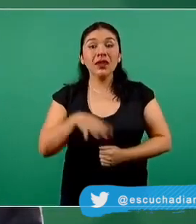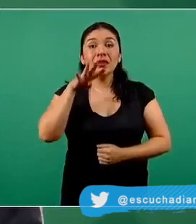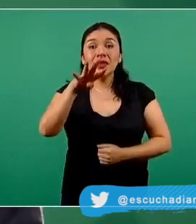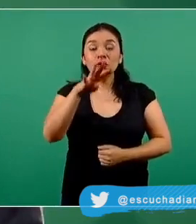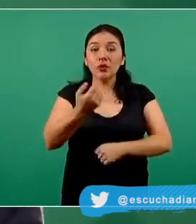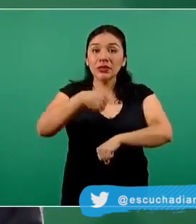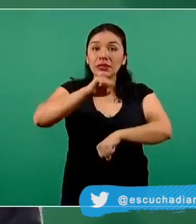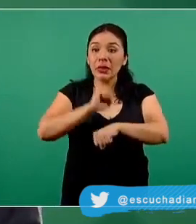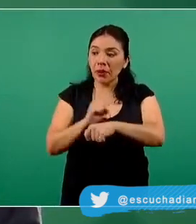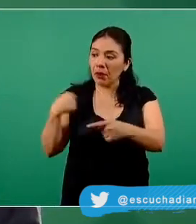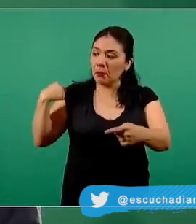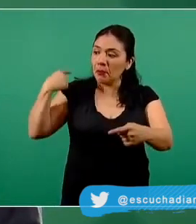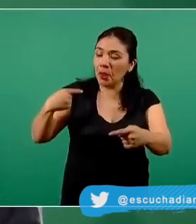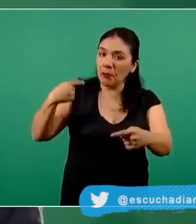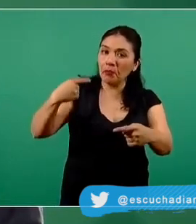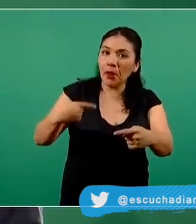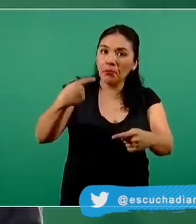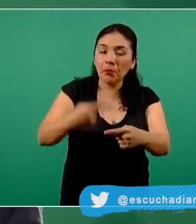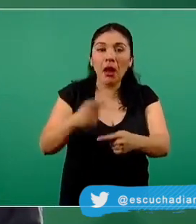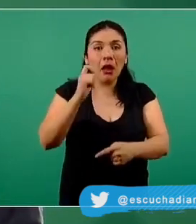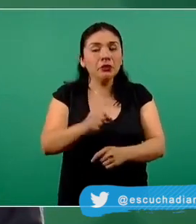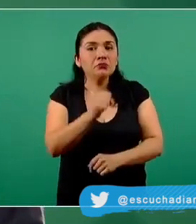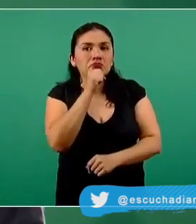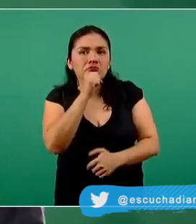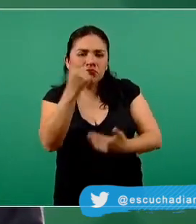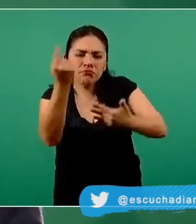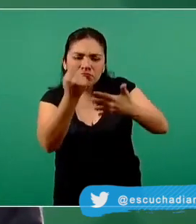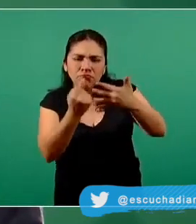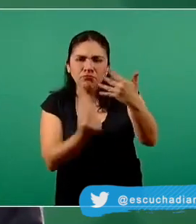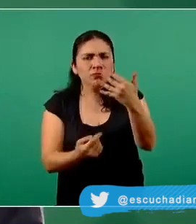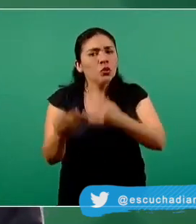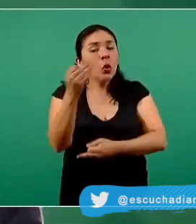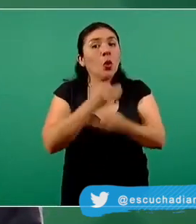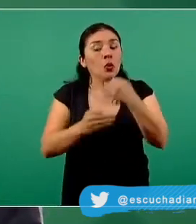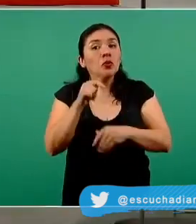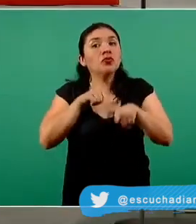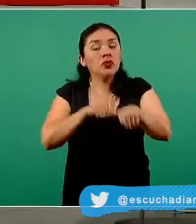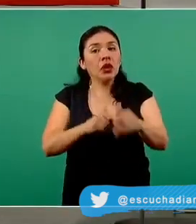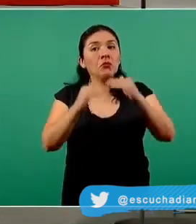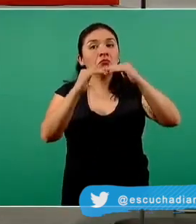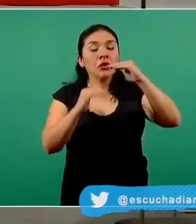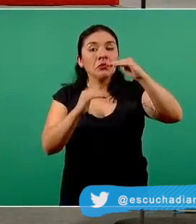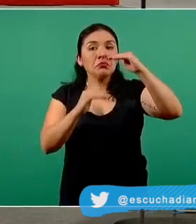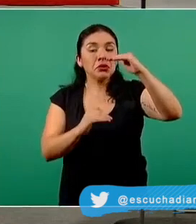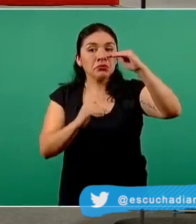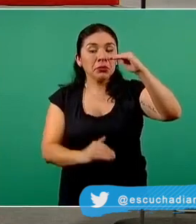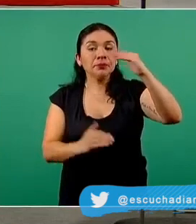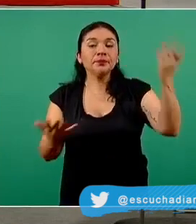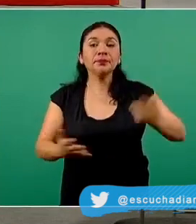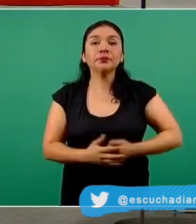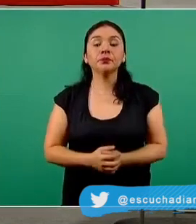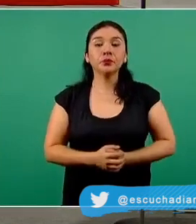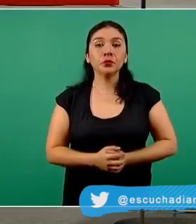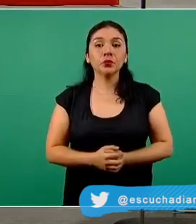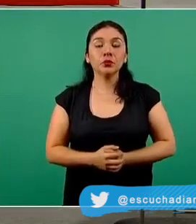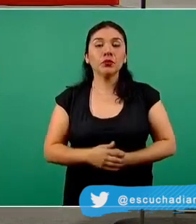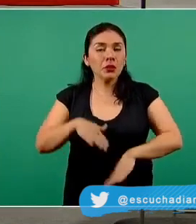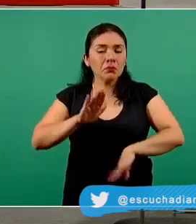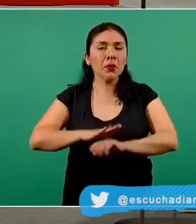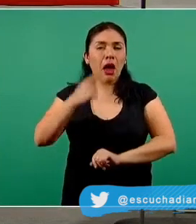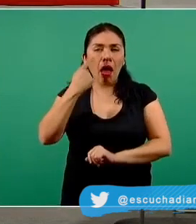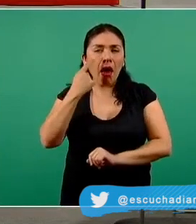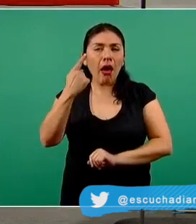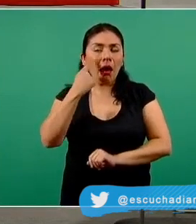semanas en proceso donde todos los indicadores de la epidemia van a la baja y en general